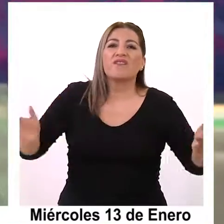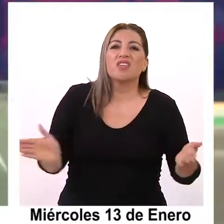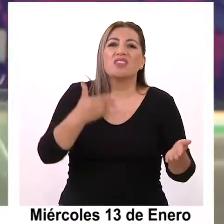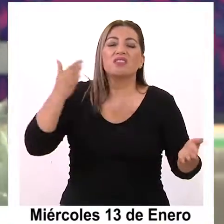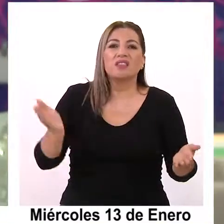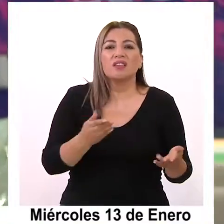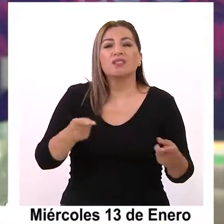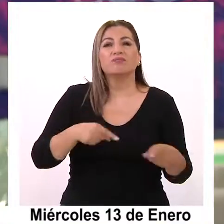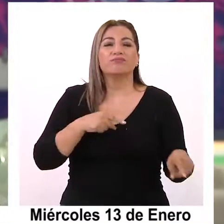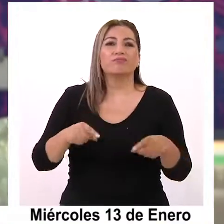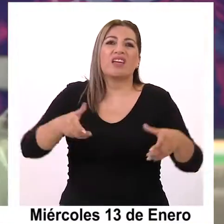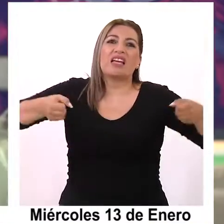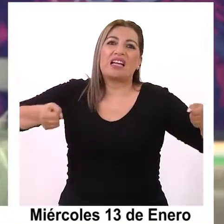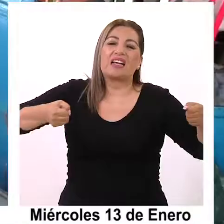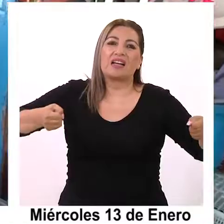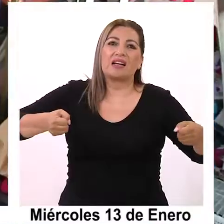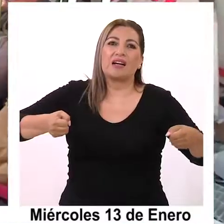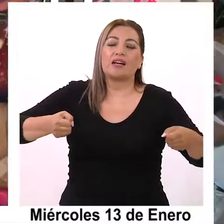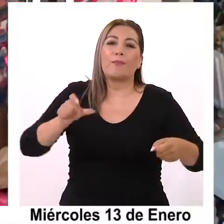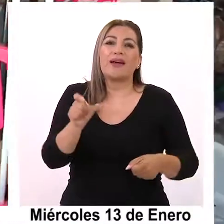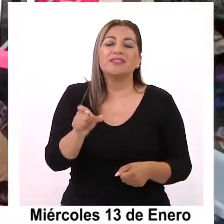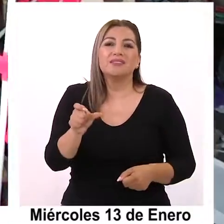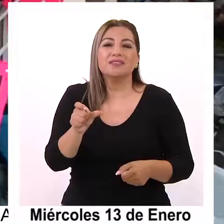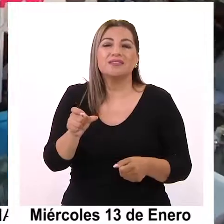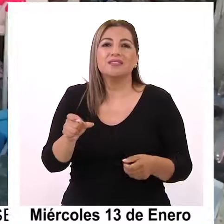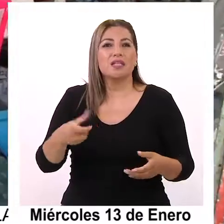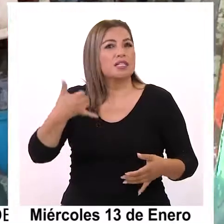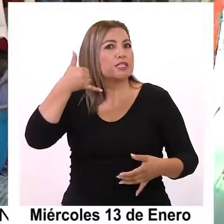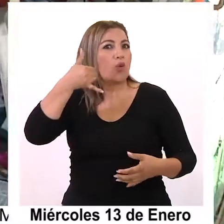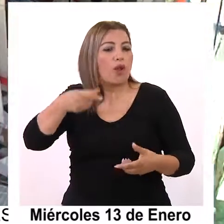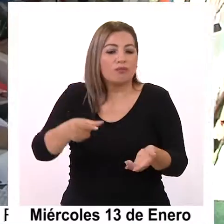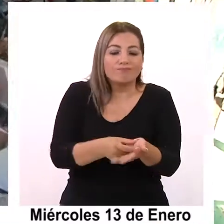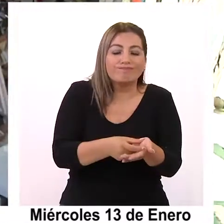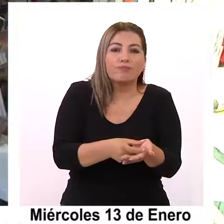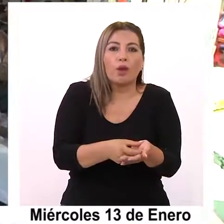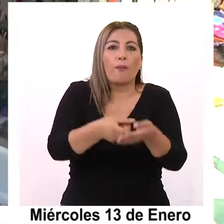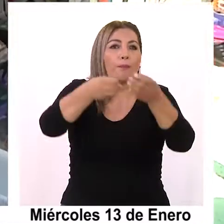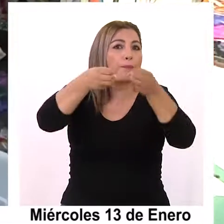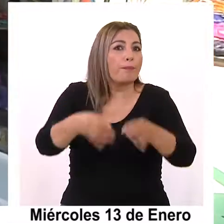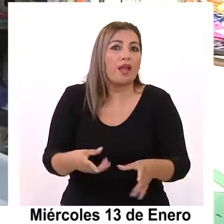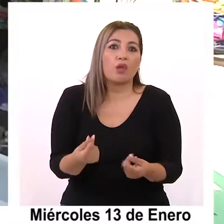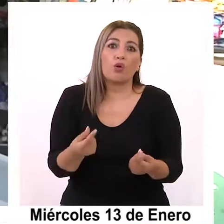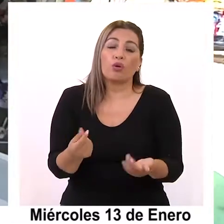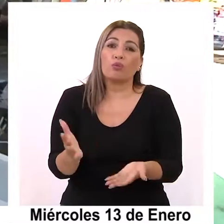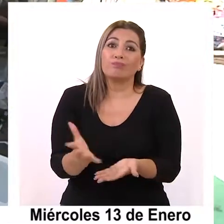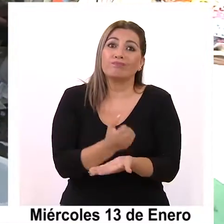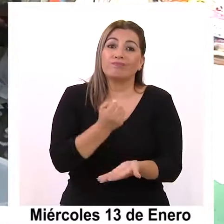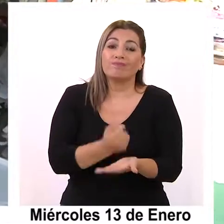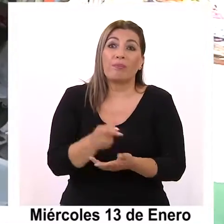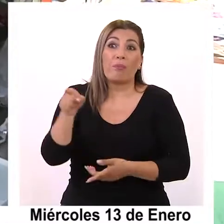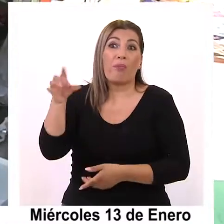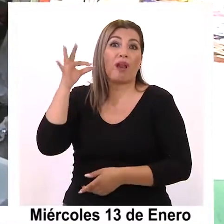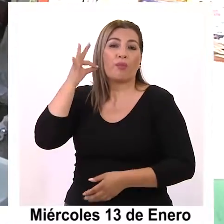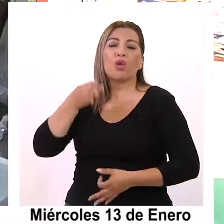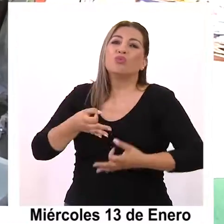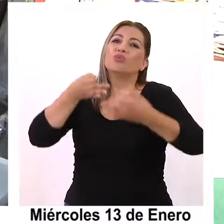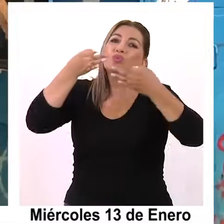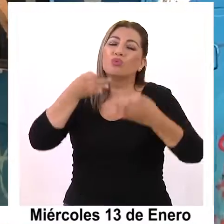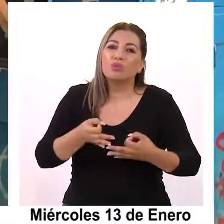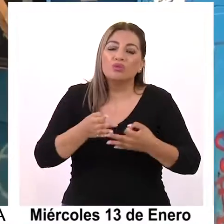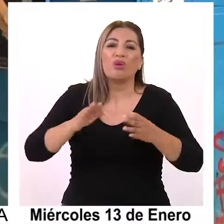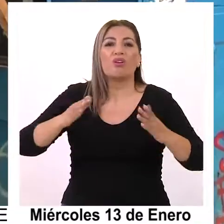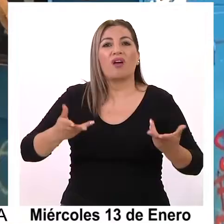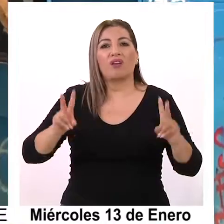diferentes confites y cajas de chip para celulares, lo que significa una gran pérdida económica para Ruth justo en estos